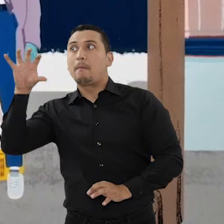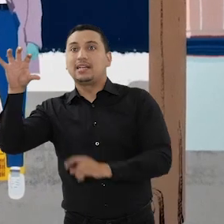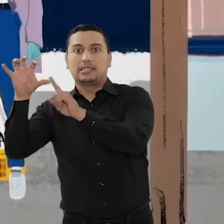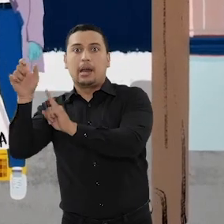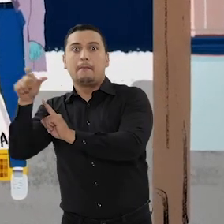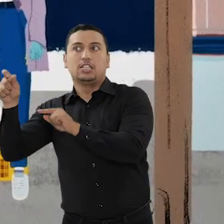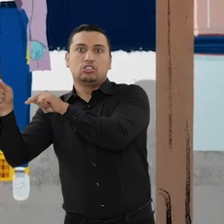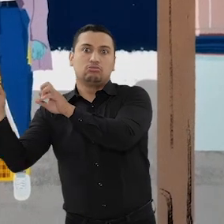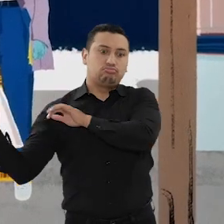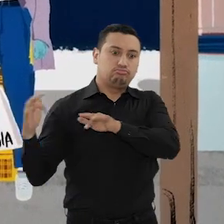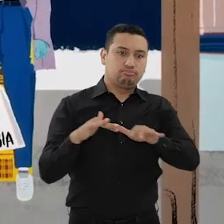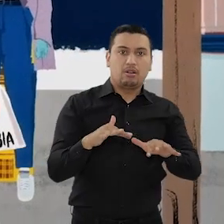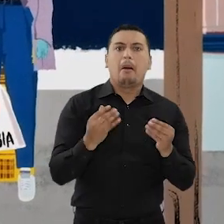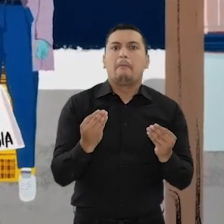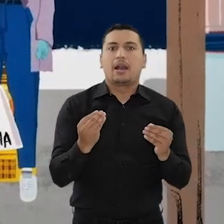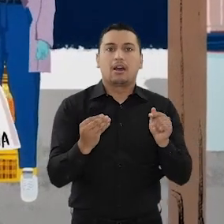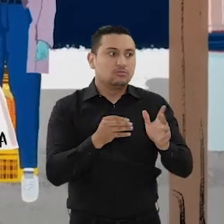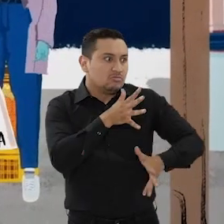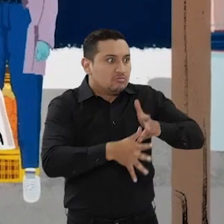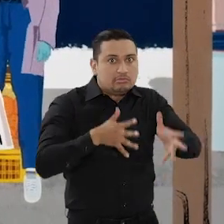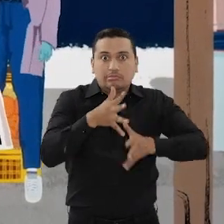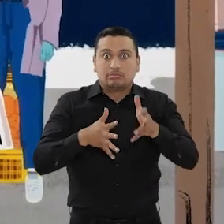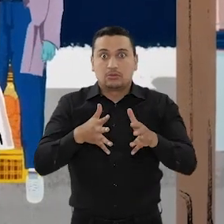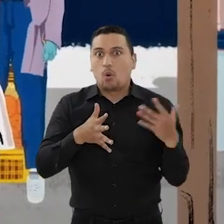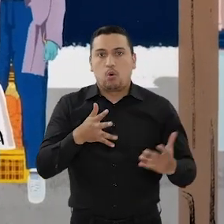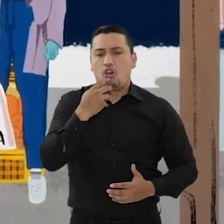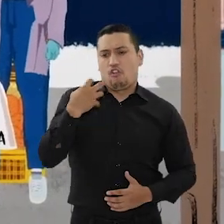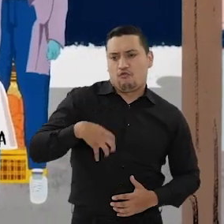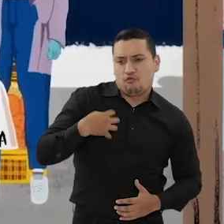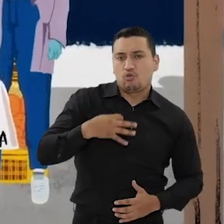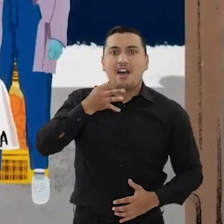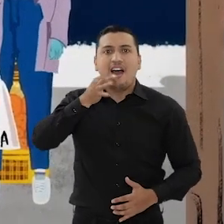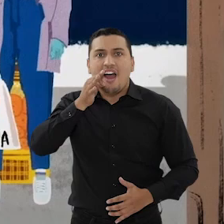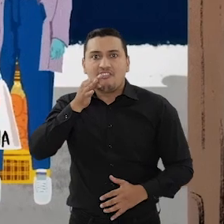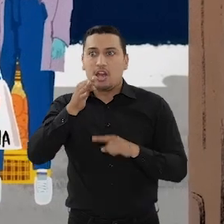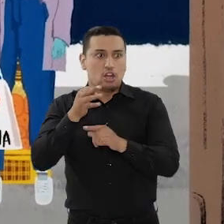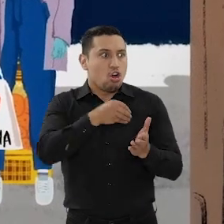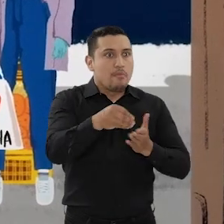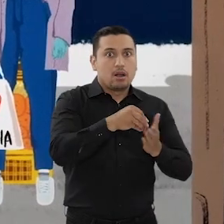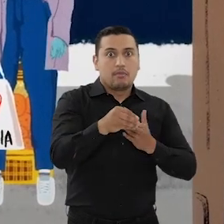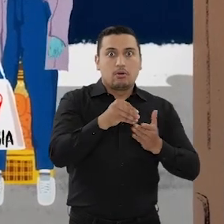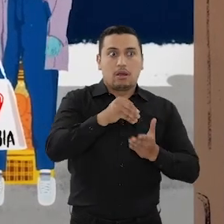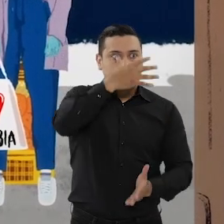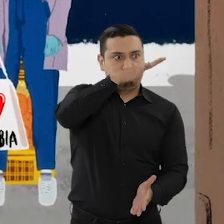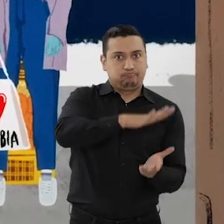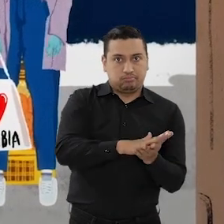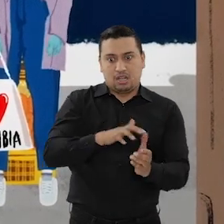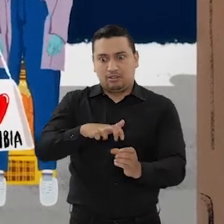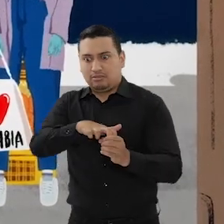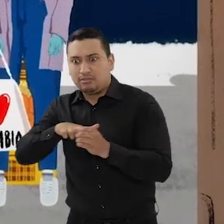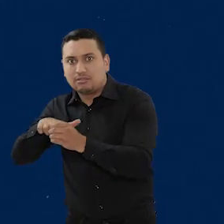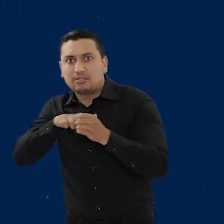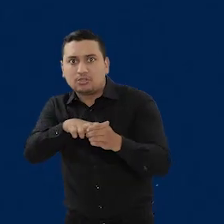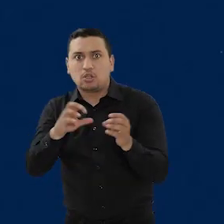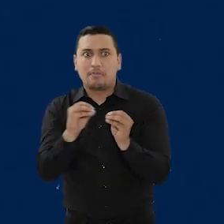así aumente la cantidad de personas que consumen nuestras frutas y café, que usan medios de transporte y se alojan en hoteles locales.